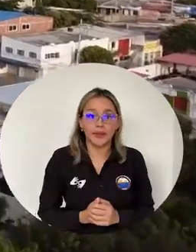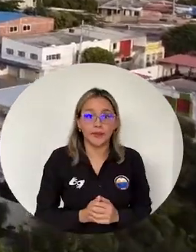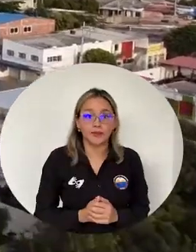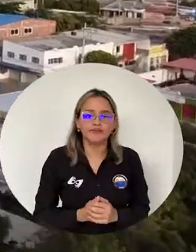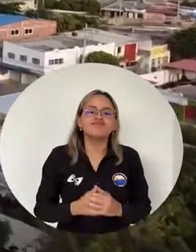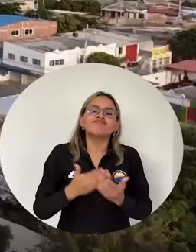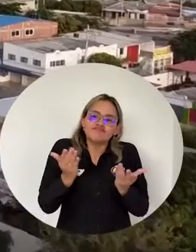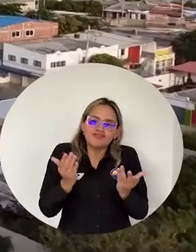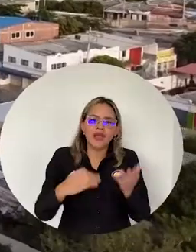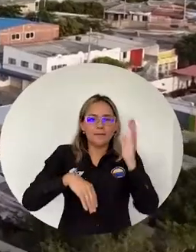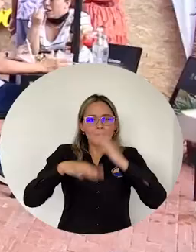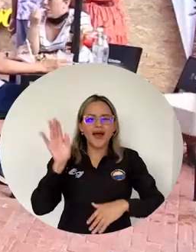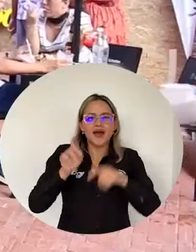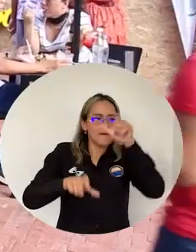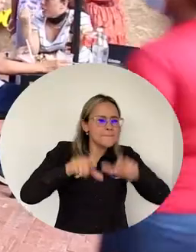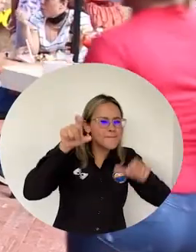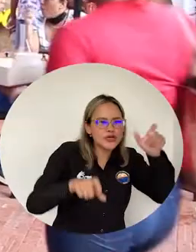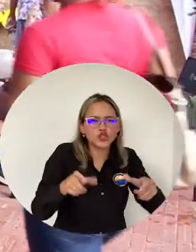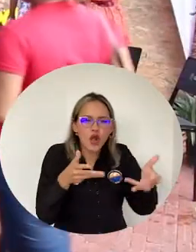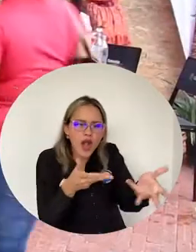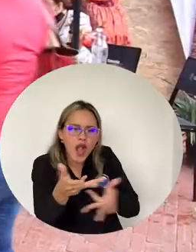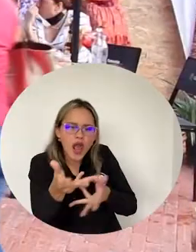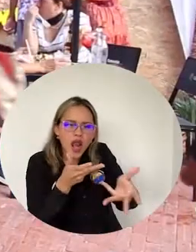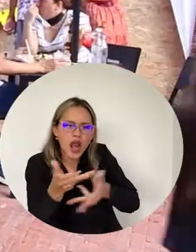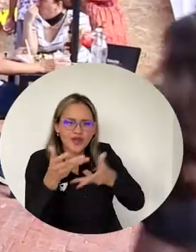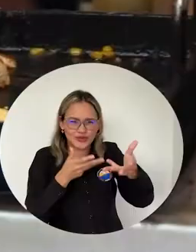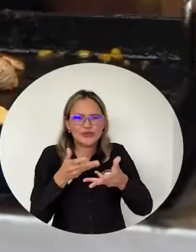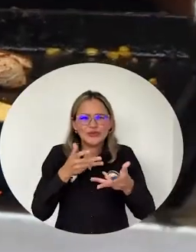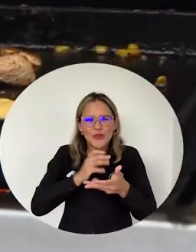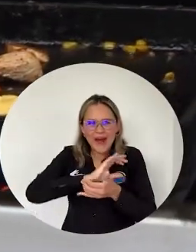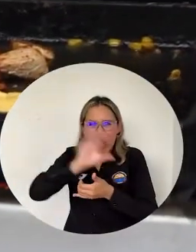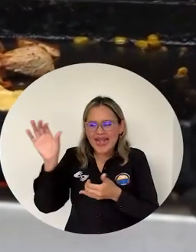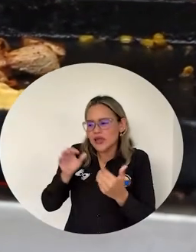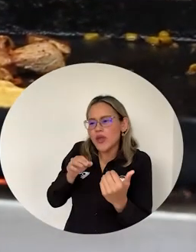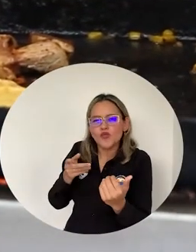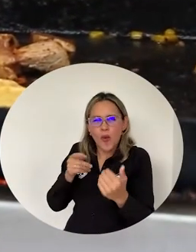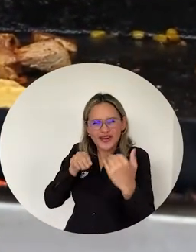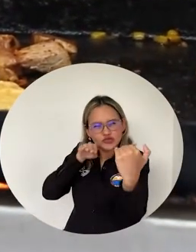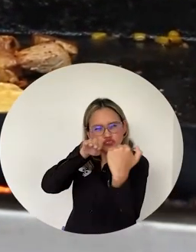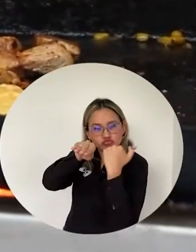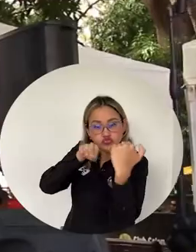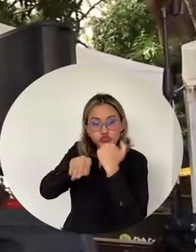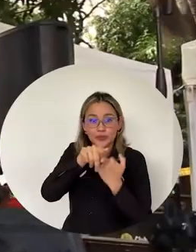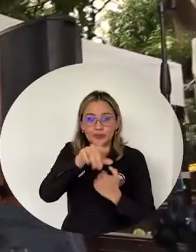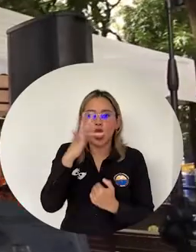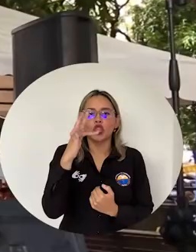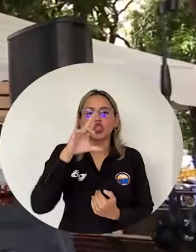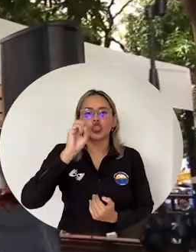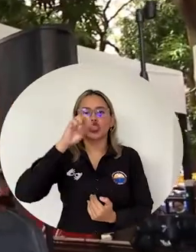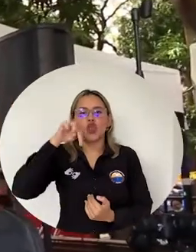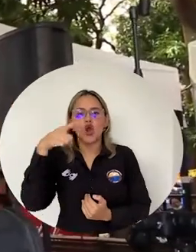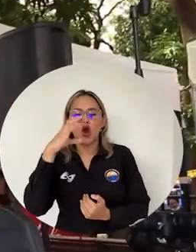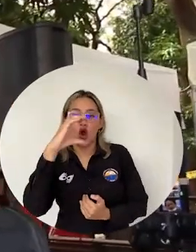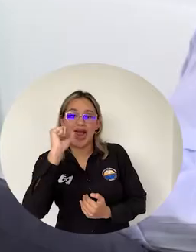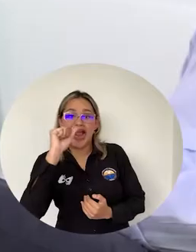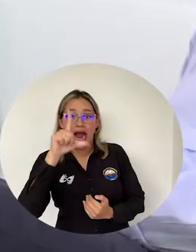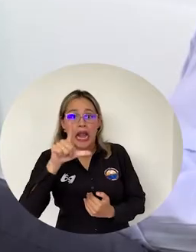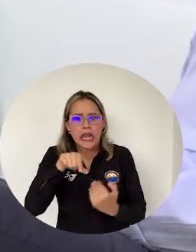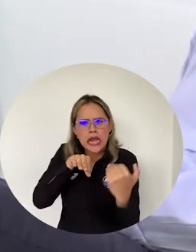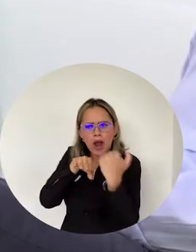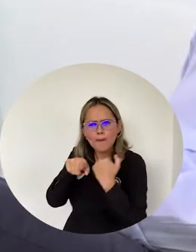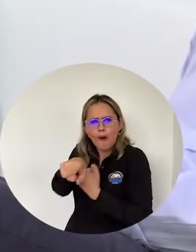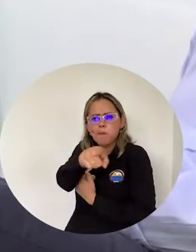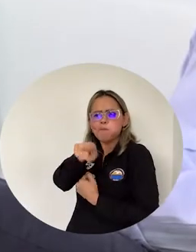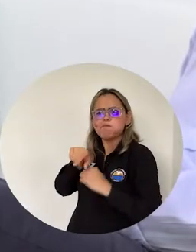con la gente de la Troncal a diseñar la experiencia gastronómica de la Troncal del Caribe A encontrar conjuntamente esa marca distintiva Pues